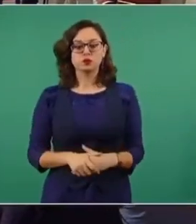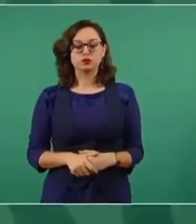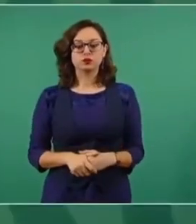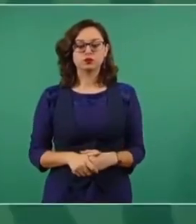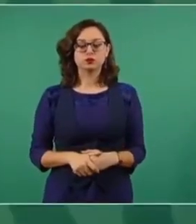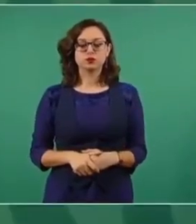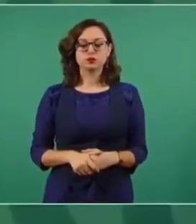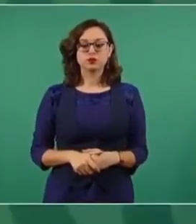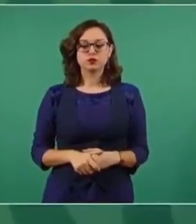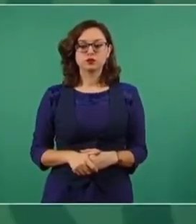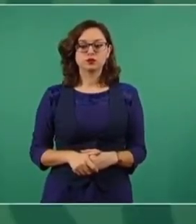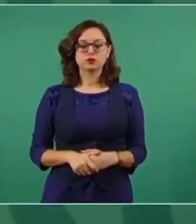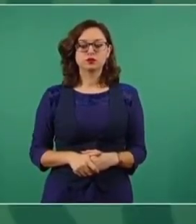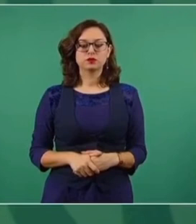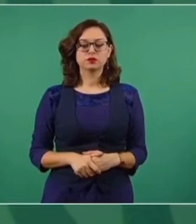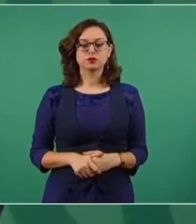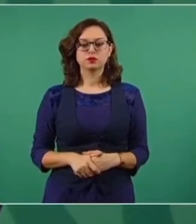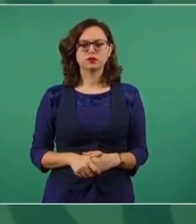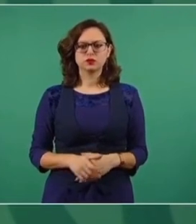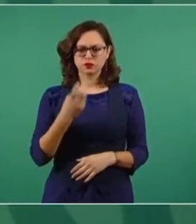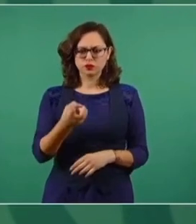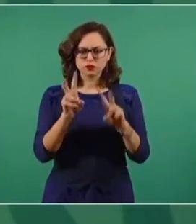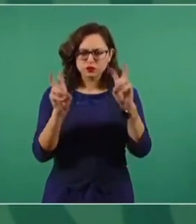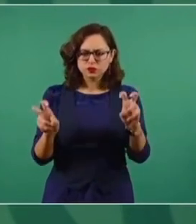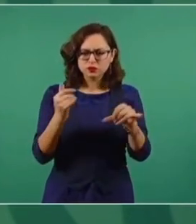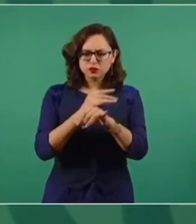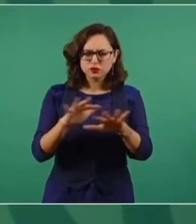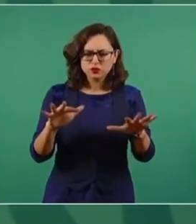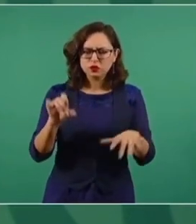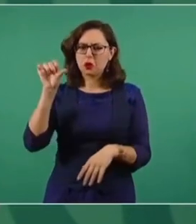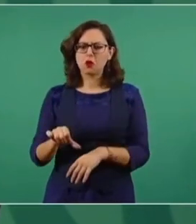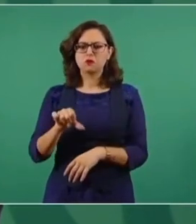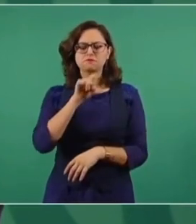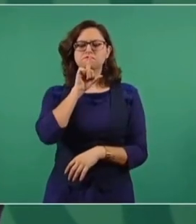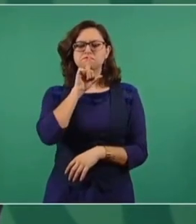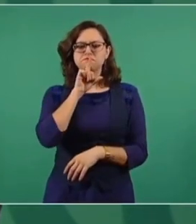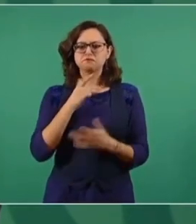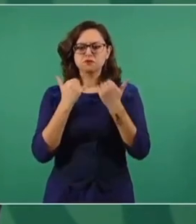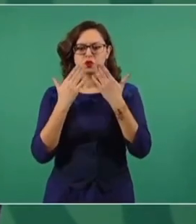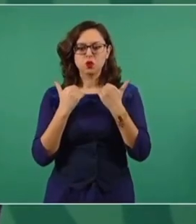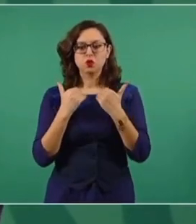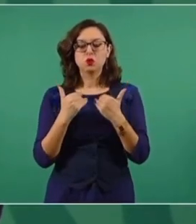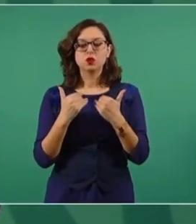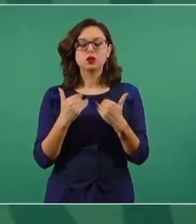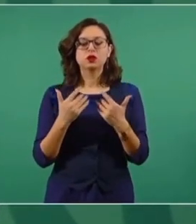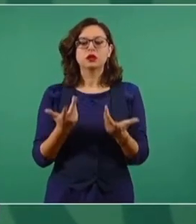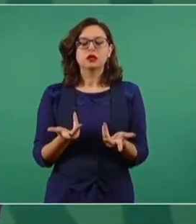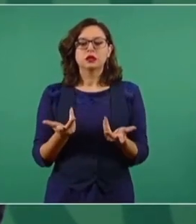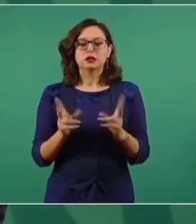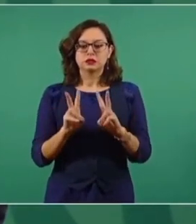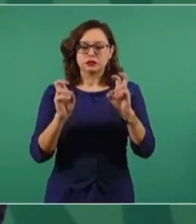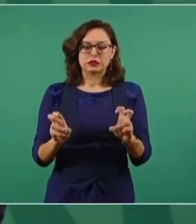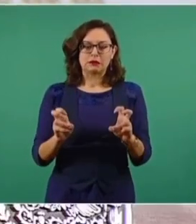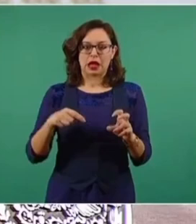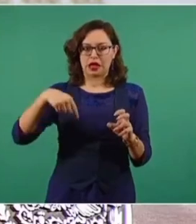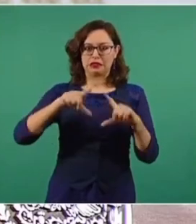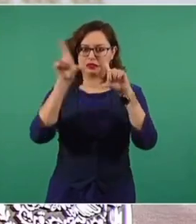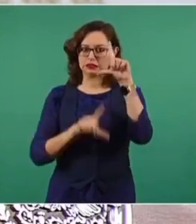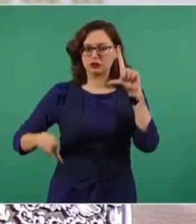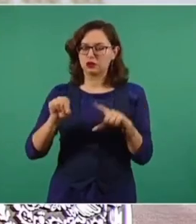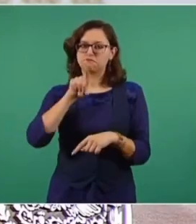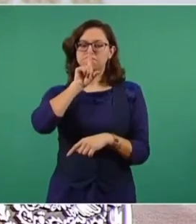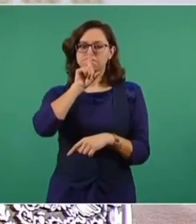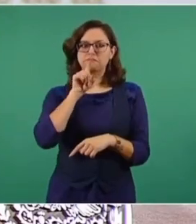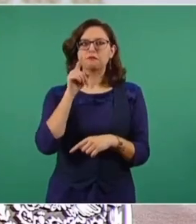No tenemos información sobre eso, no se trató en la mesa nacional, seguramente lo trataron en